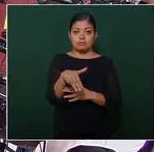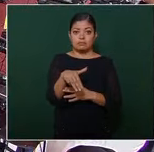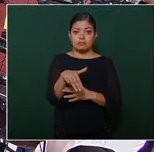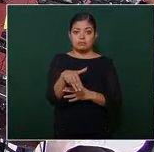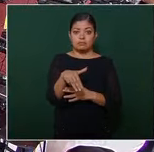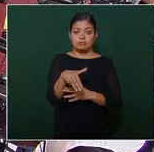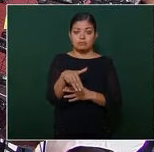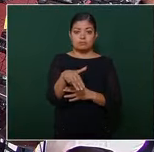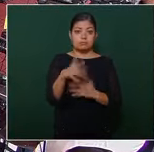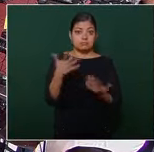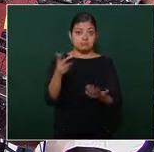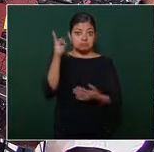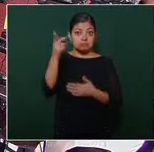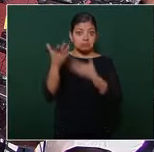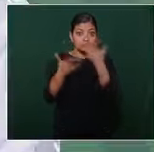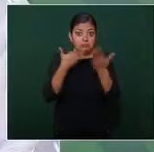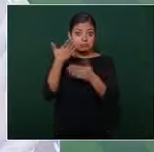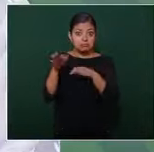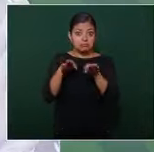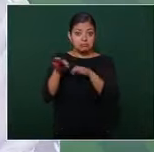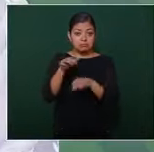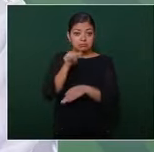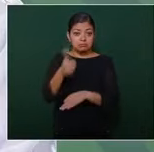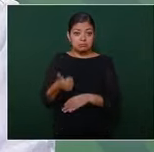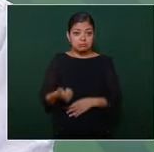que ni estudian ni trabajan